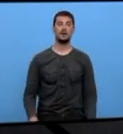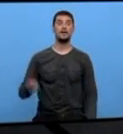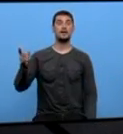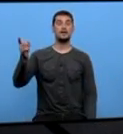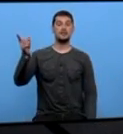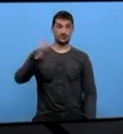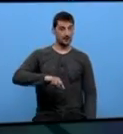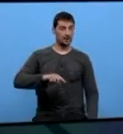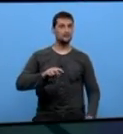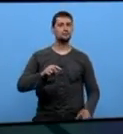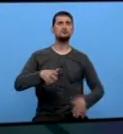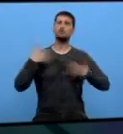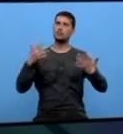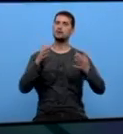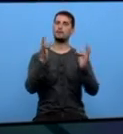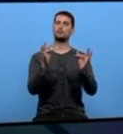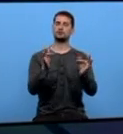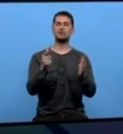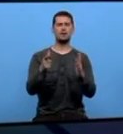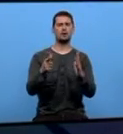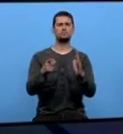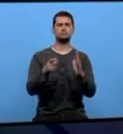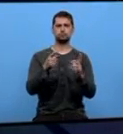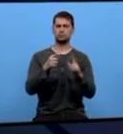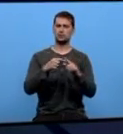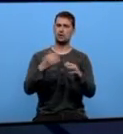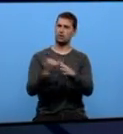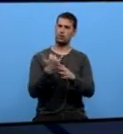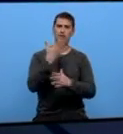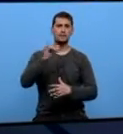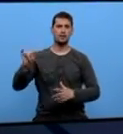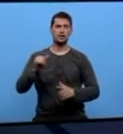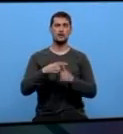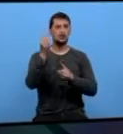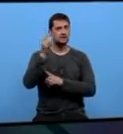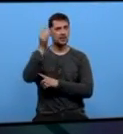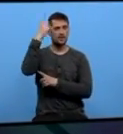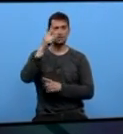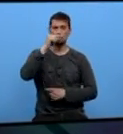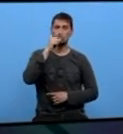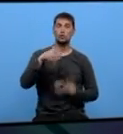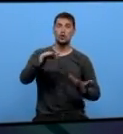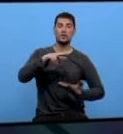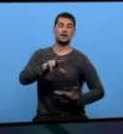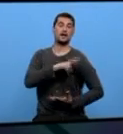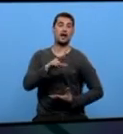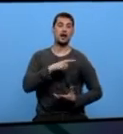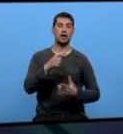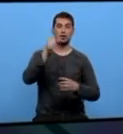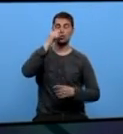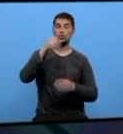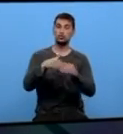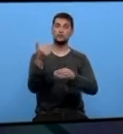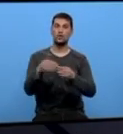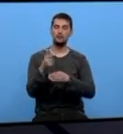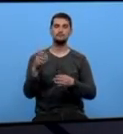E onde volveu a sorprender a calidad de talento dos creadores lucenses foi na cuarta gala solidaria Lucus Moda numeroso público en Cheu